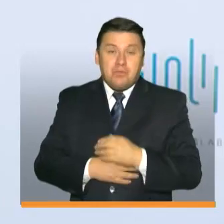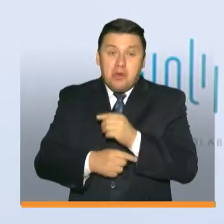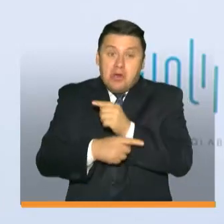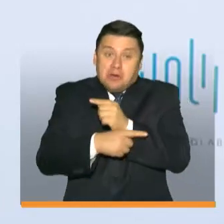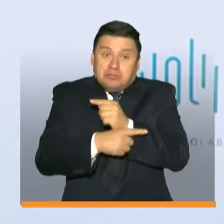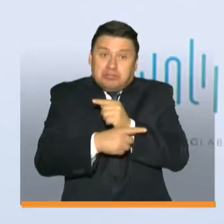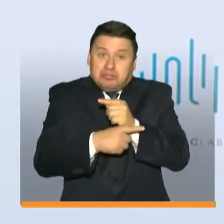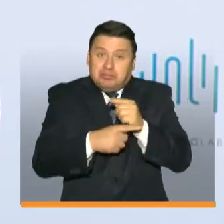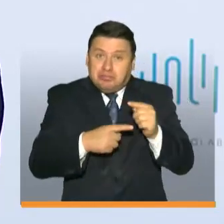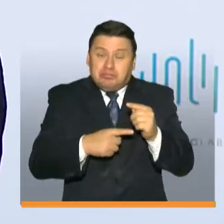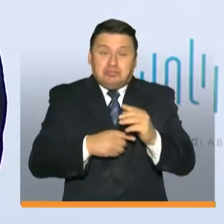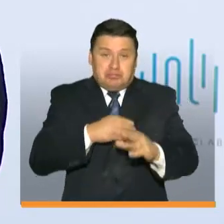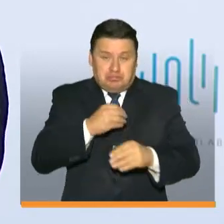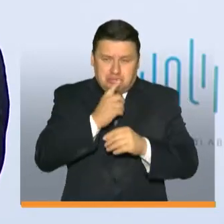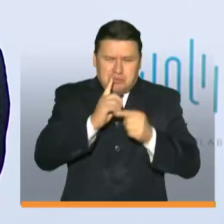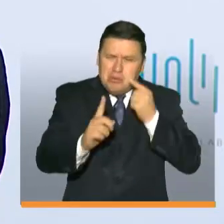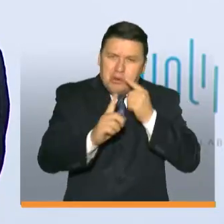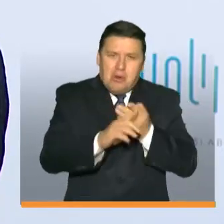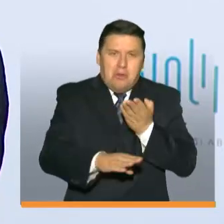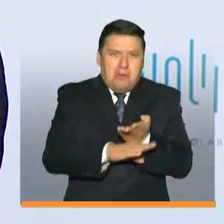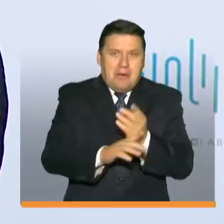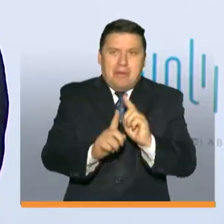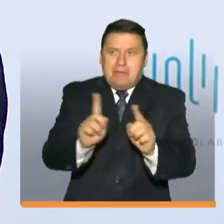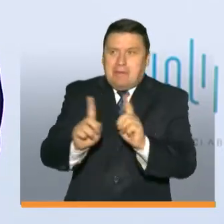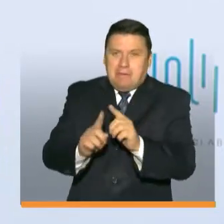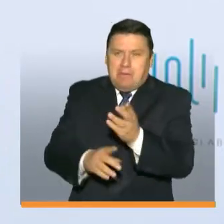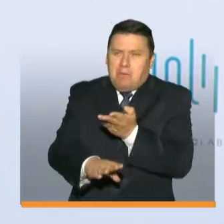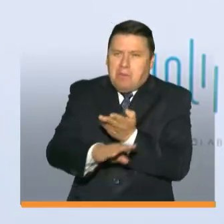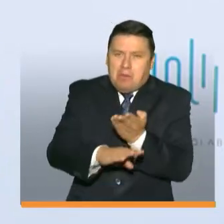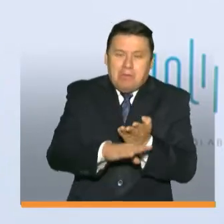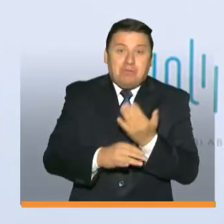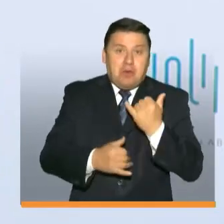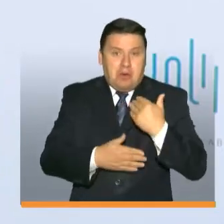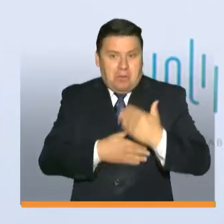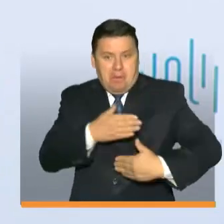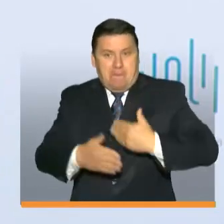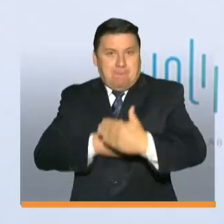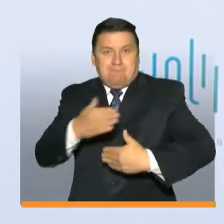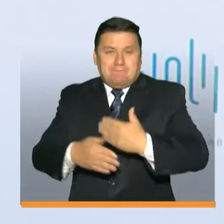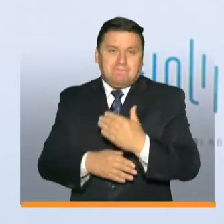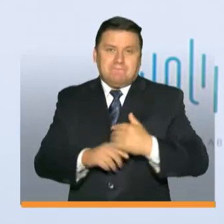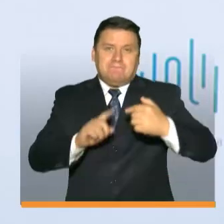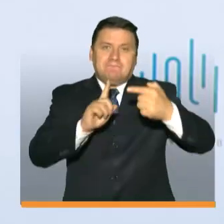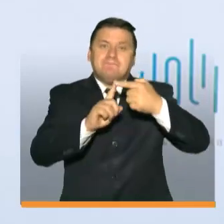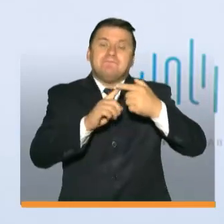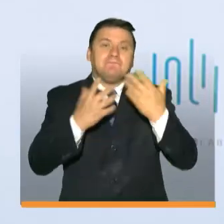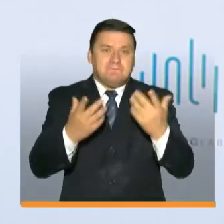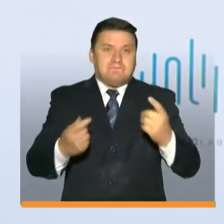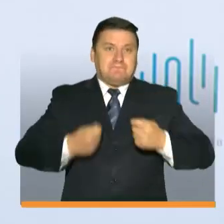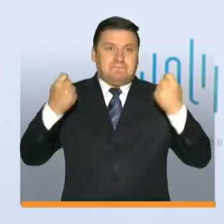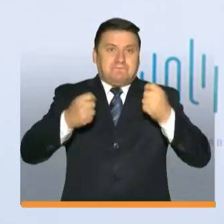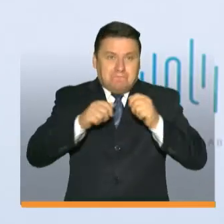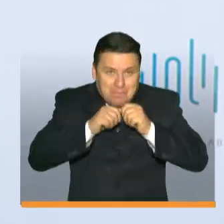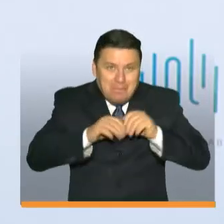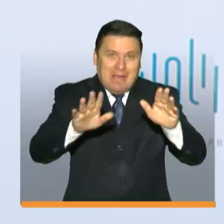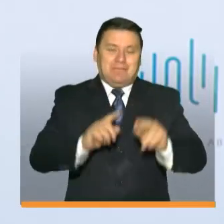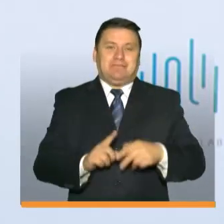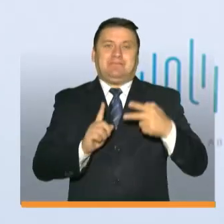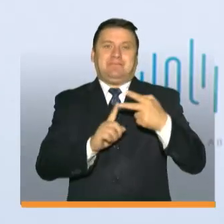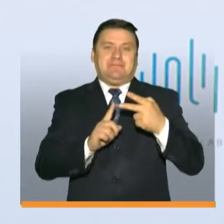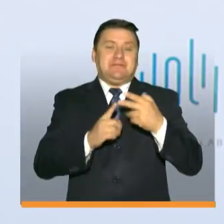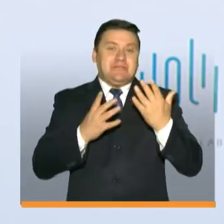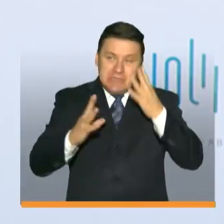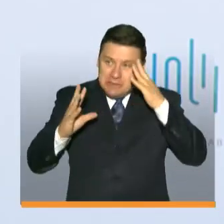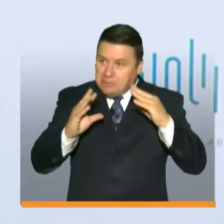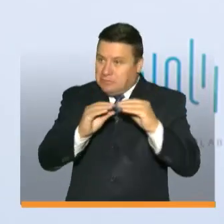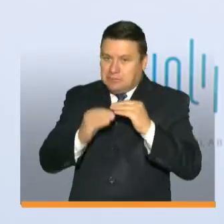semanas nos hacemos un propósito diferente. De alguna manera avanzamos, primero, en haber lanzado la campaña, segundo, en